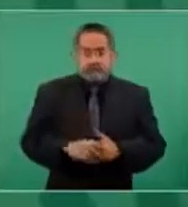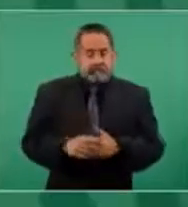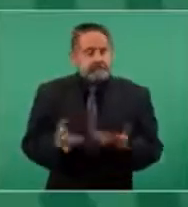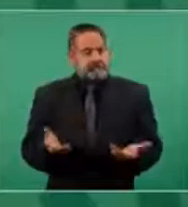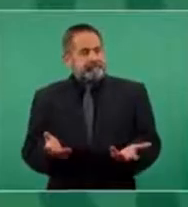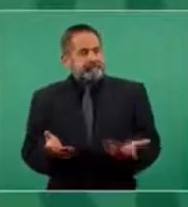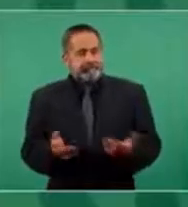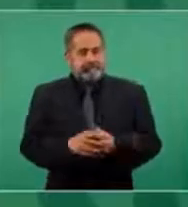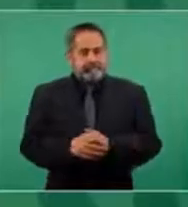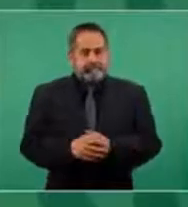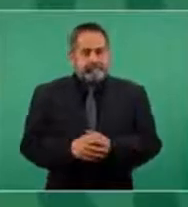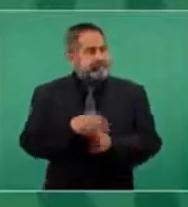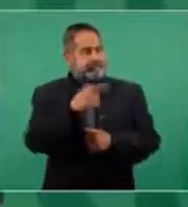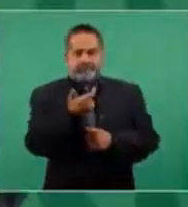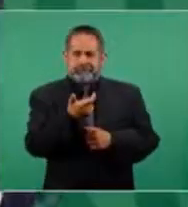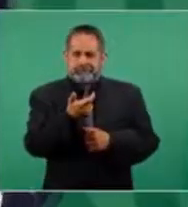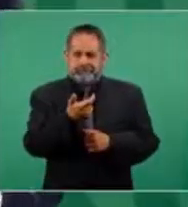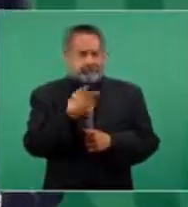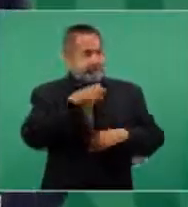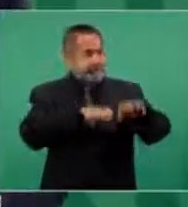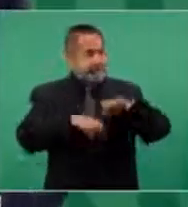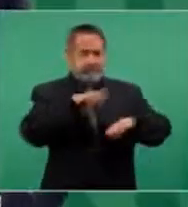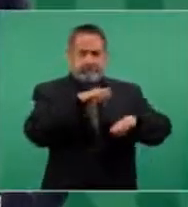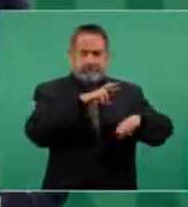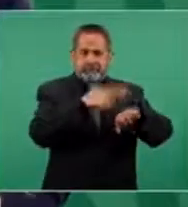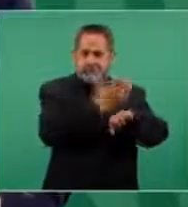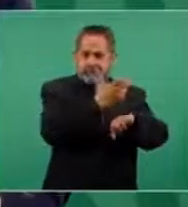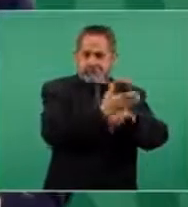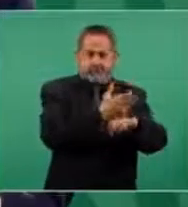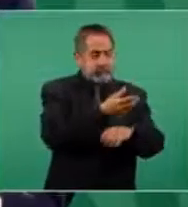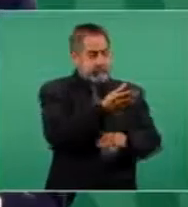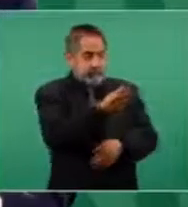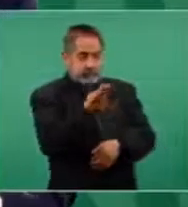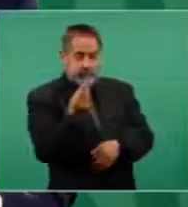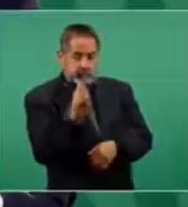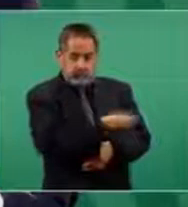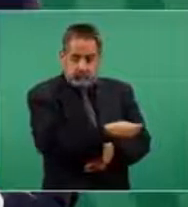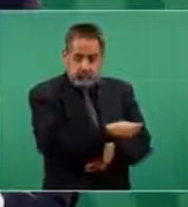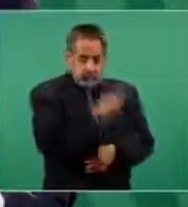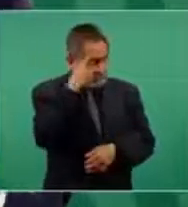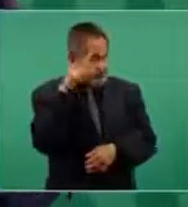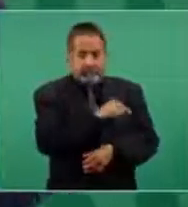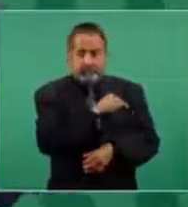Imagínense dinero de la embajada de Estados Unidos para